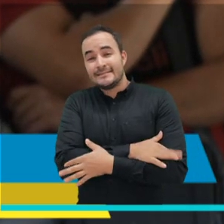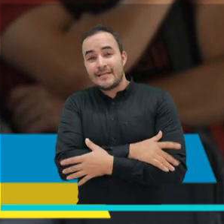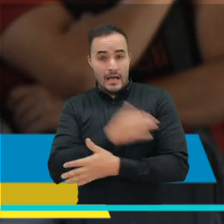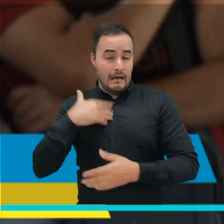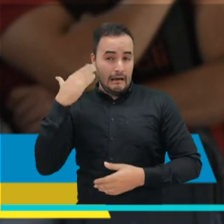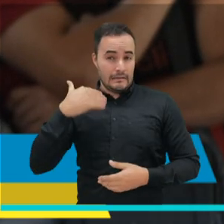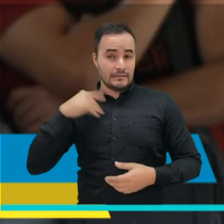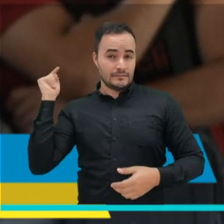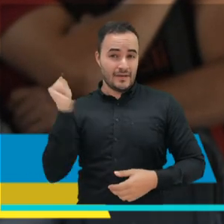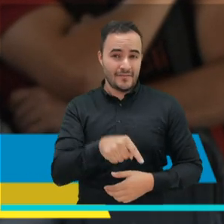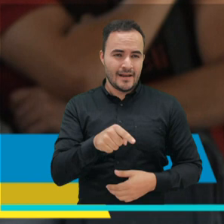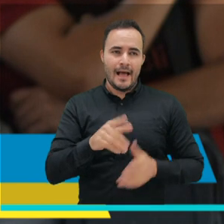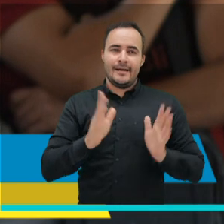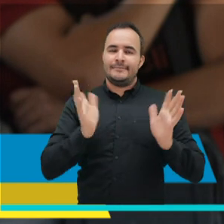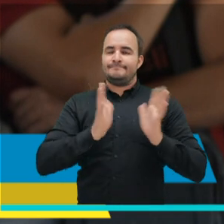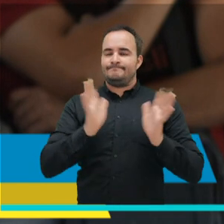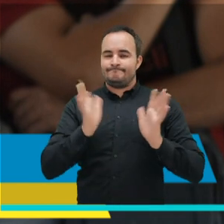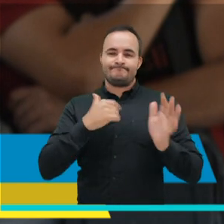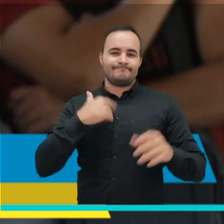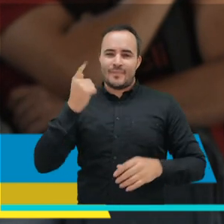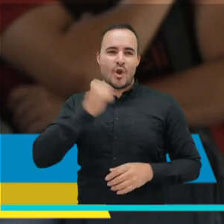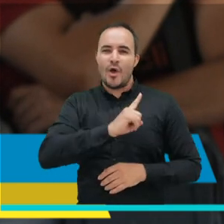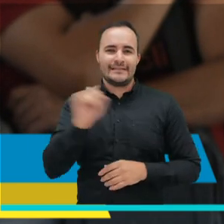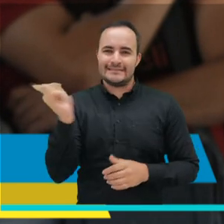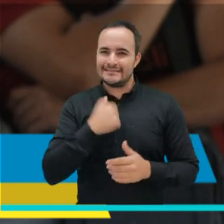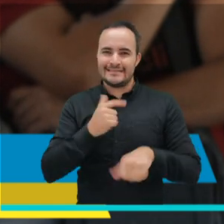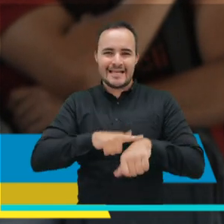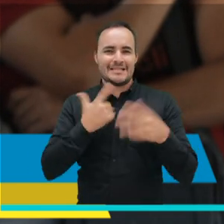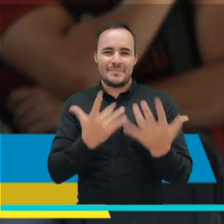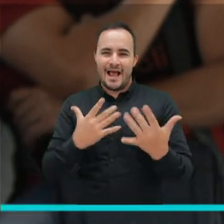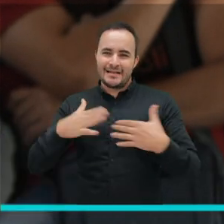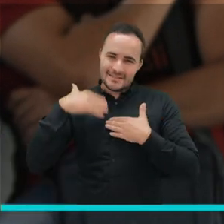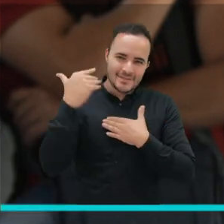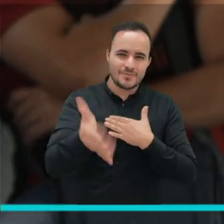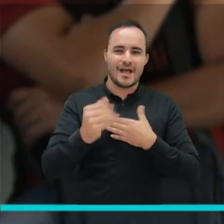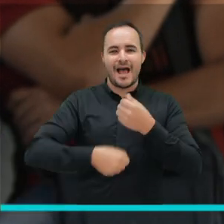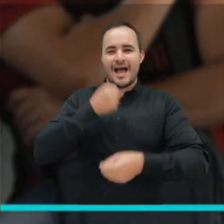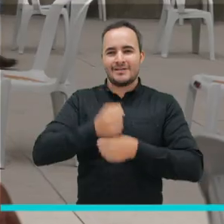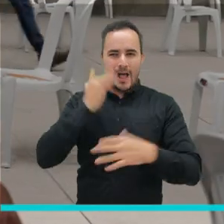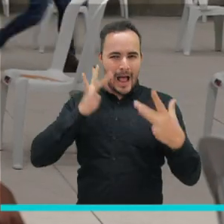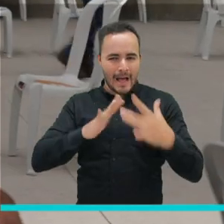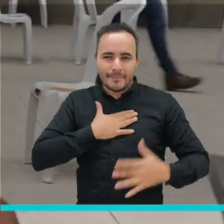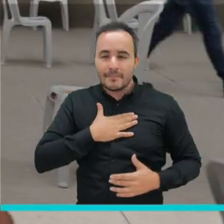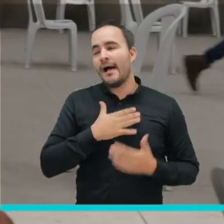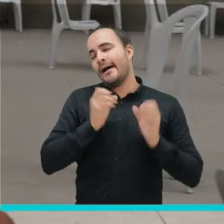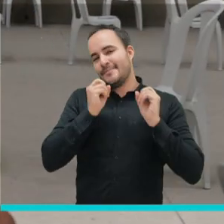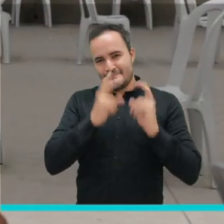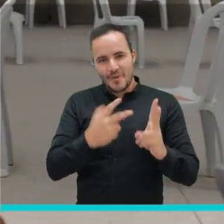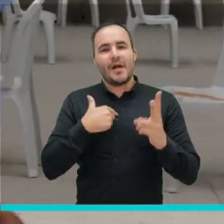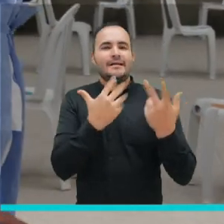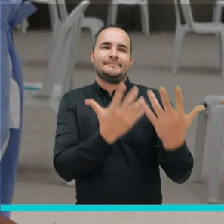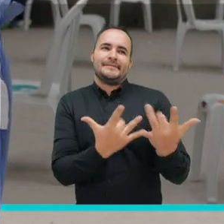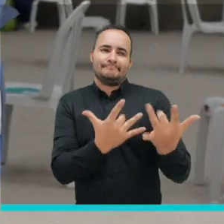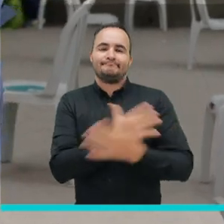esperando mi turno, ya había venido, pero me dijeron que no, que tenía que esperar la vacuna de